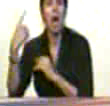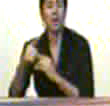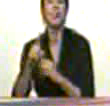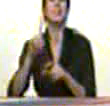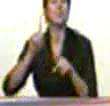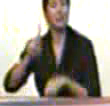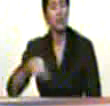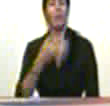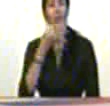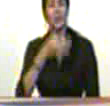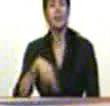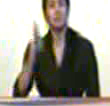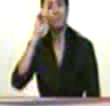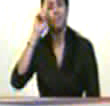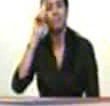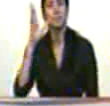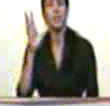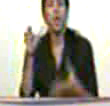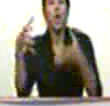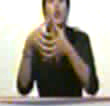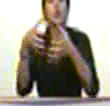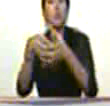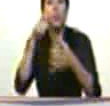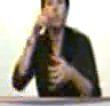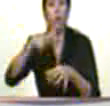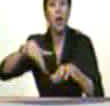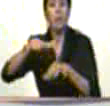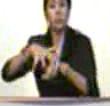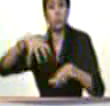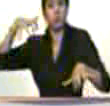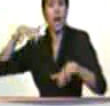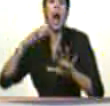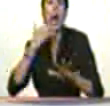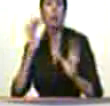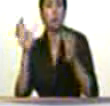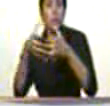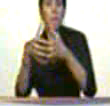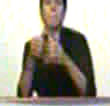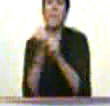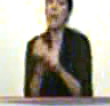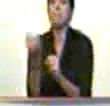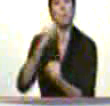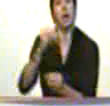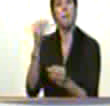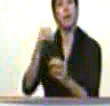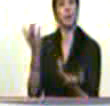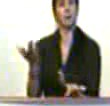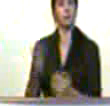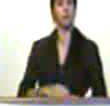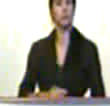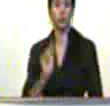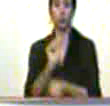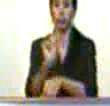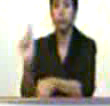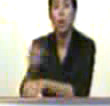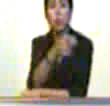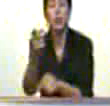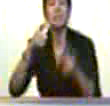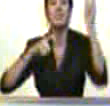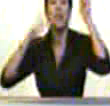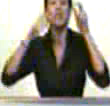es la verdad que un porcentaje importante de nuestro pueblo está esperando mucho más de nosotros y hoy le hablo a los revolucionarios en este momento